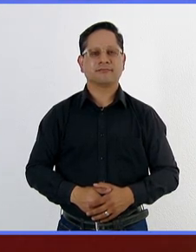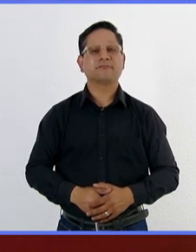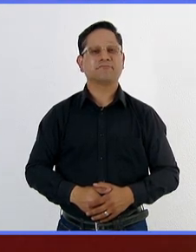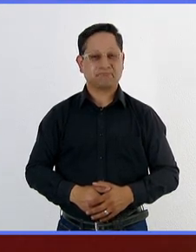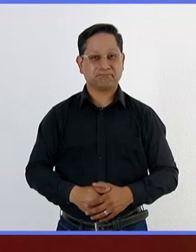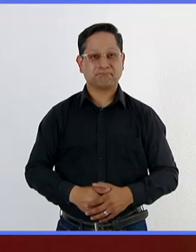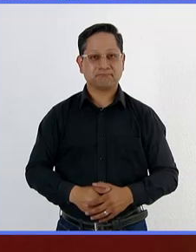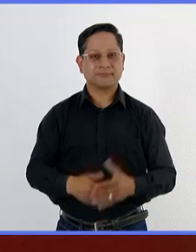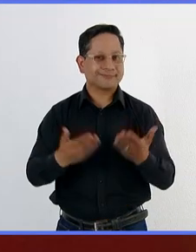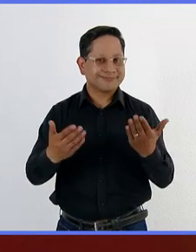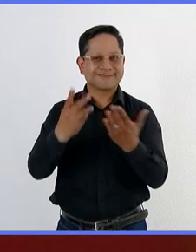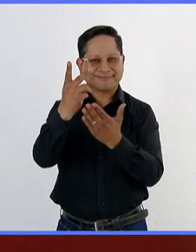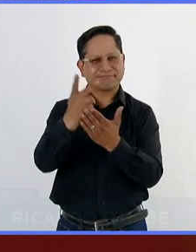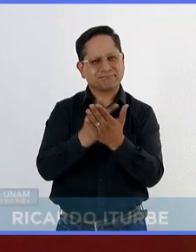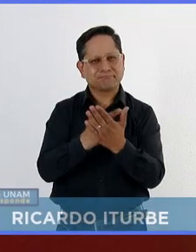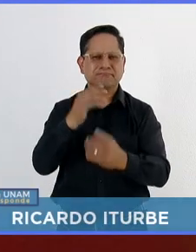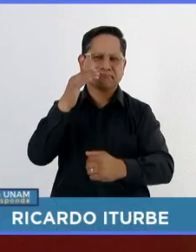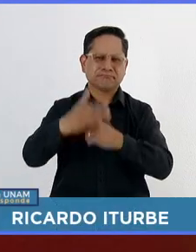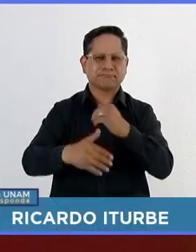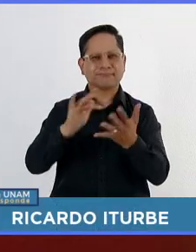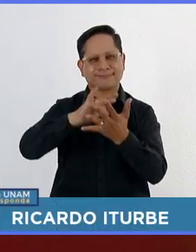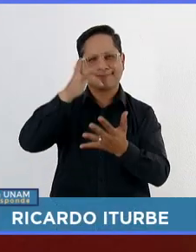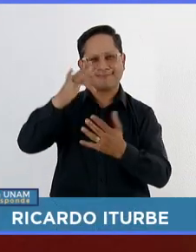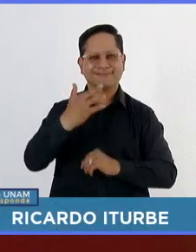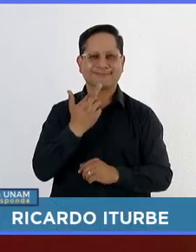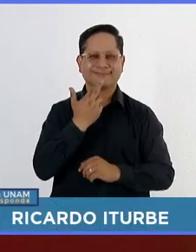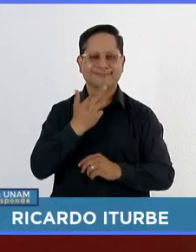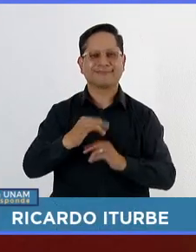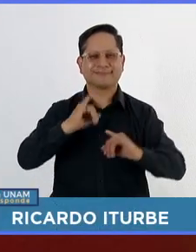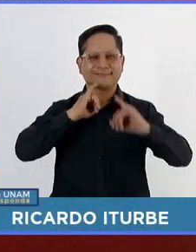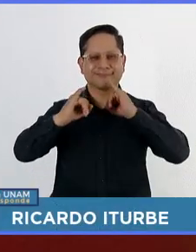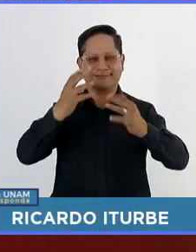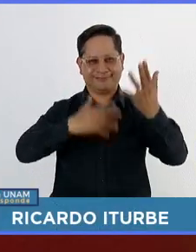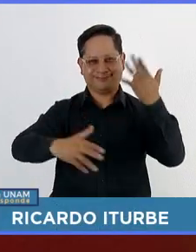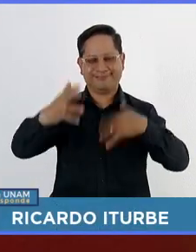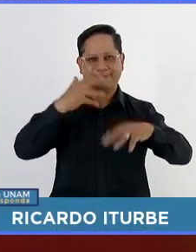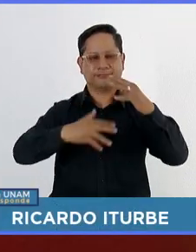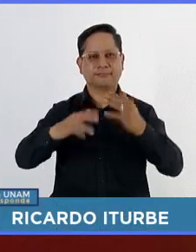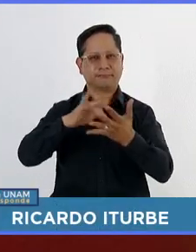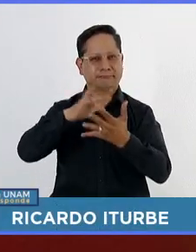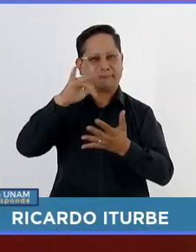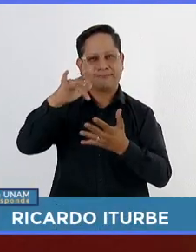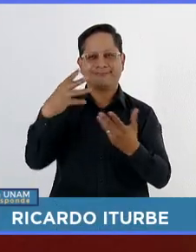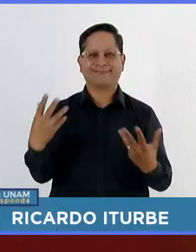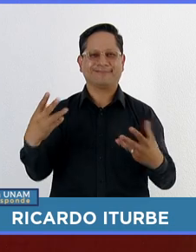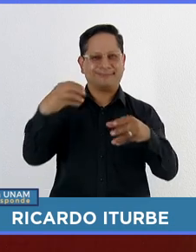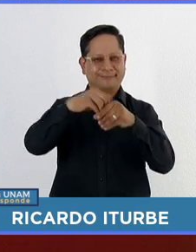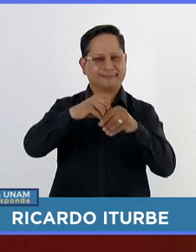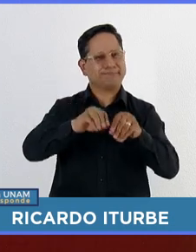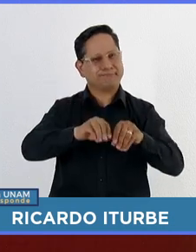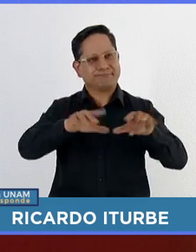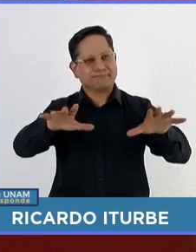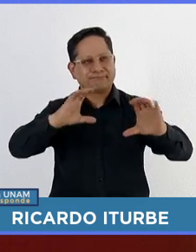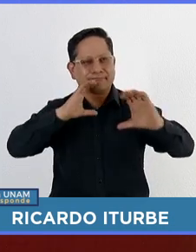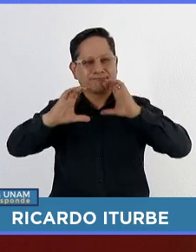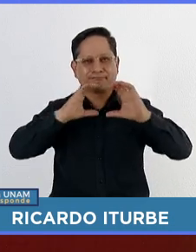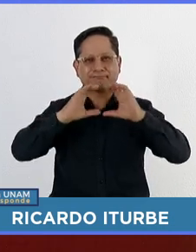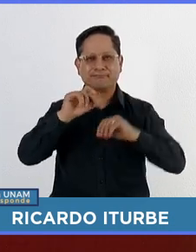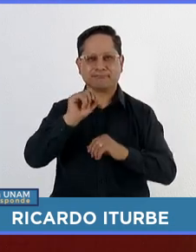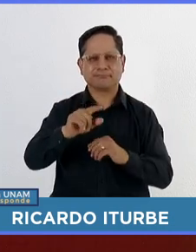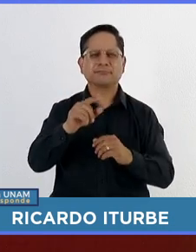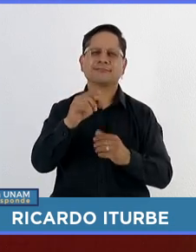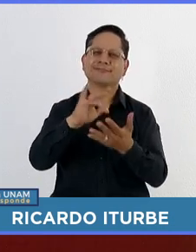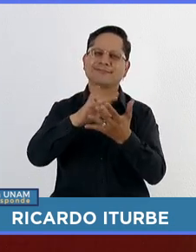Con esto terminamos nuestro programa de hoy, agradeciendo a Ricardo Iturbe en la lengua de señas, que nos permite llegar a un público más amplio, agradeciendo